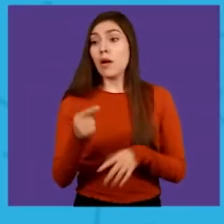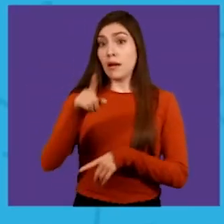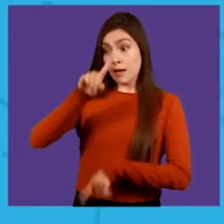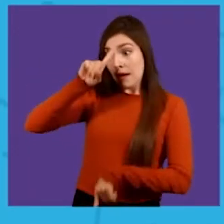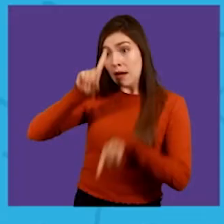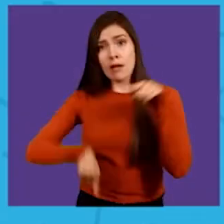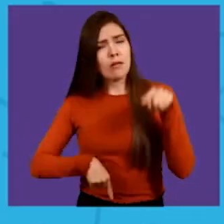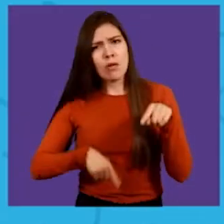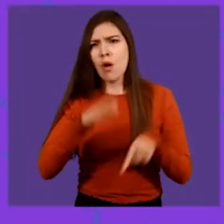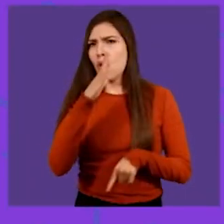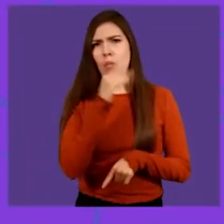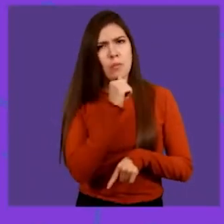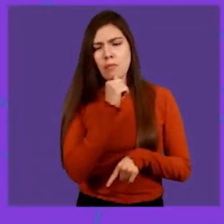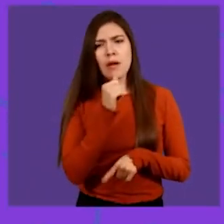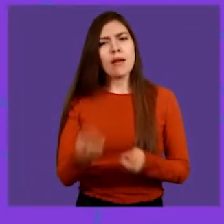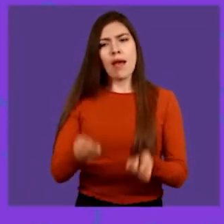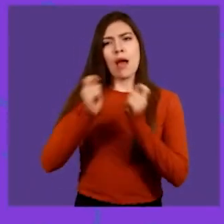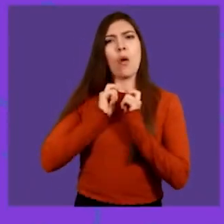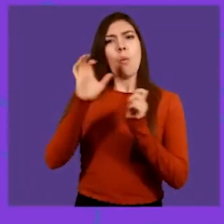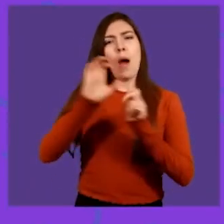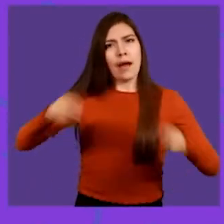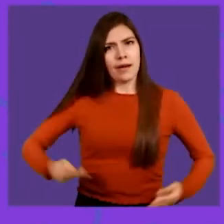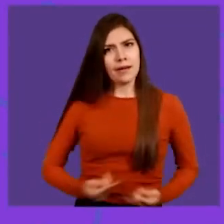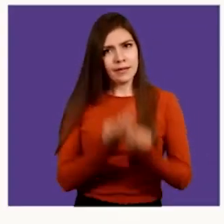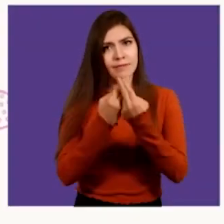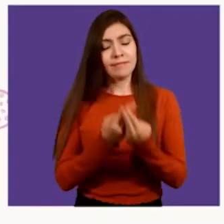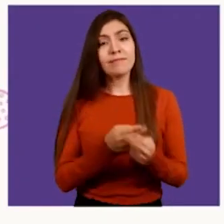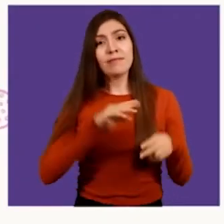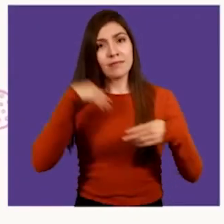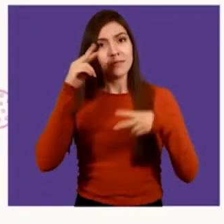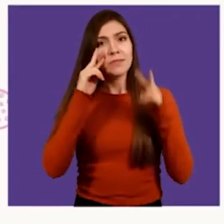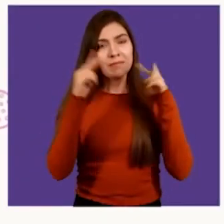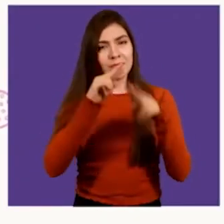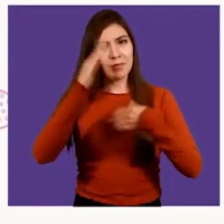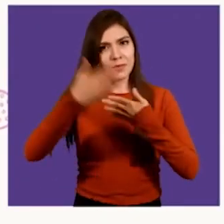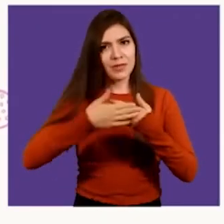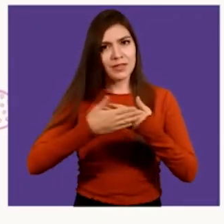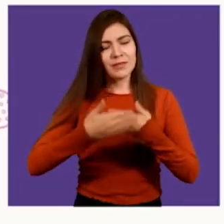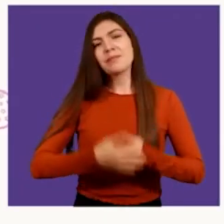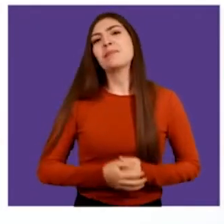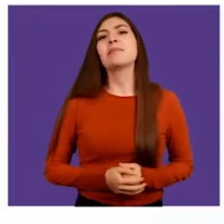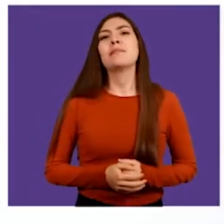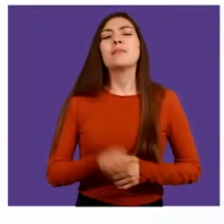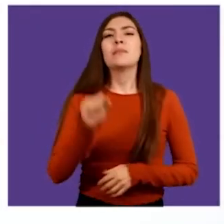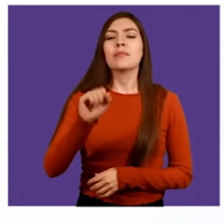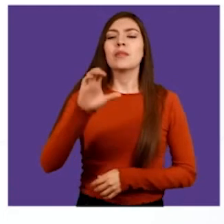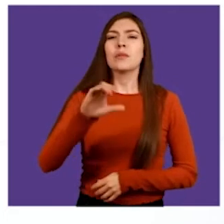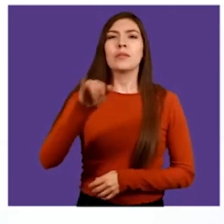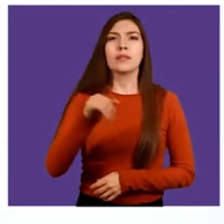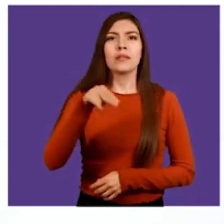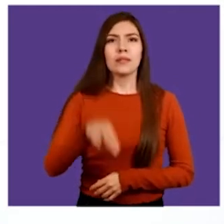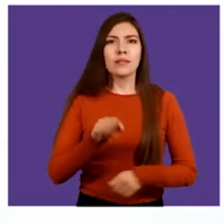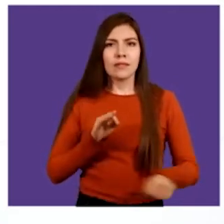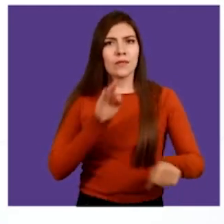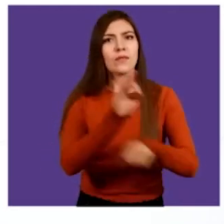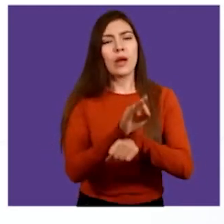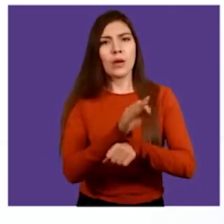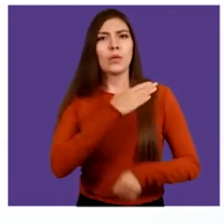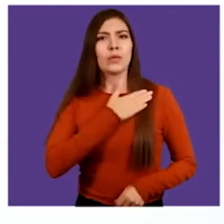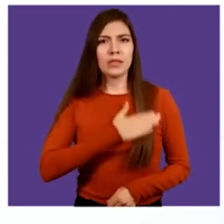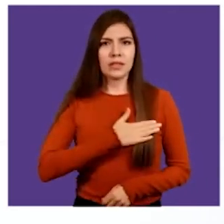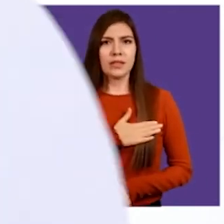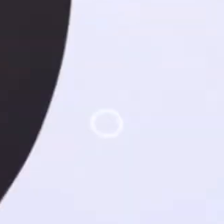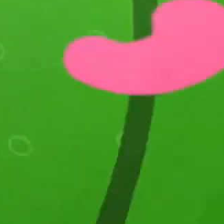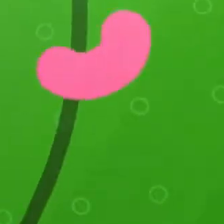como otros, que nadie nos puede quitar ni negar. Lo tenemos desde que nacemos. ¡Hasta luego! ¡Nos vemos en la